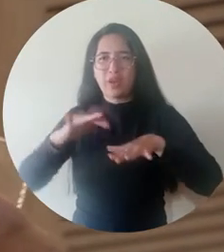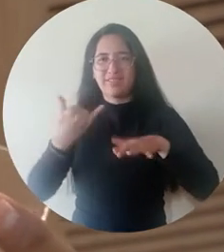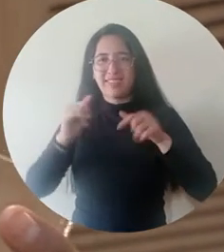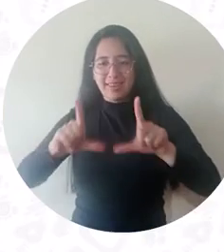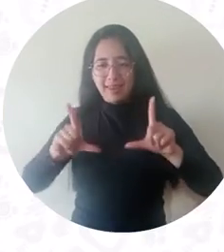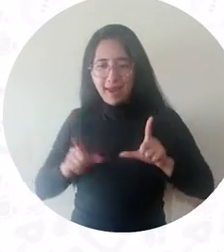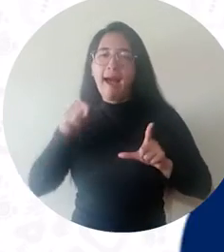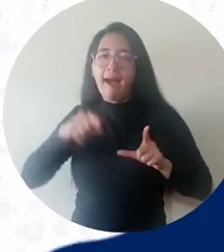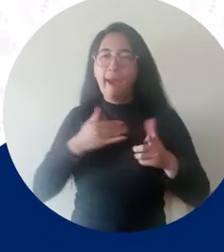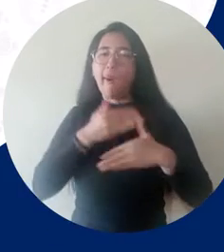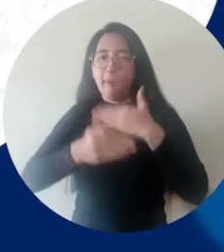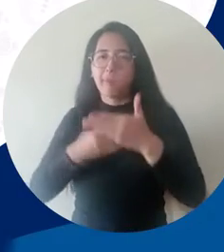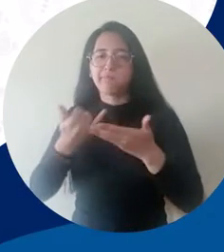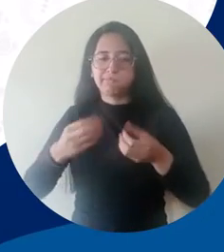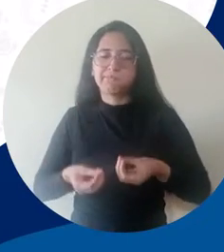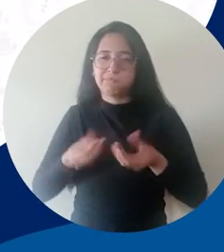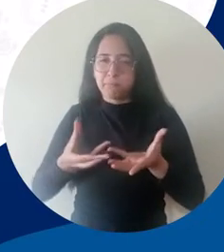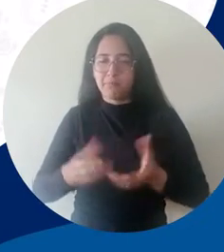Egresados